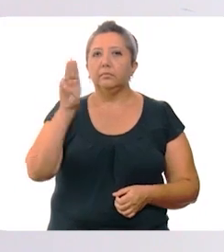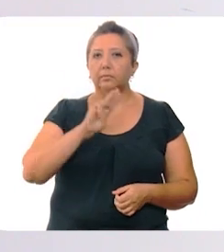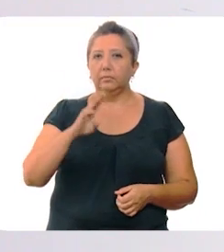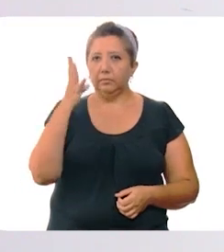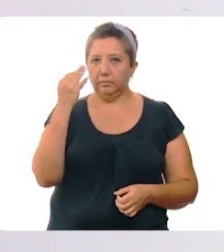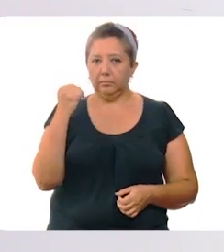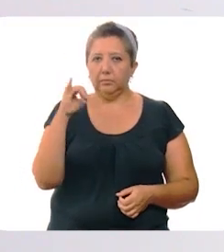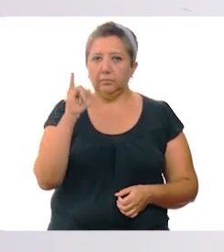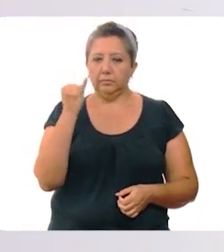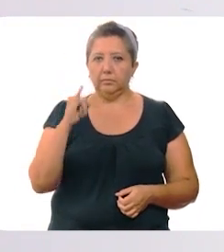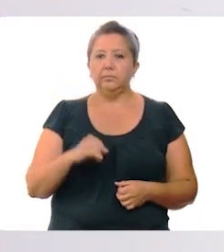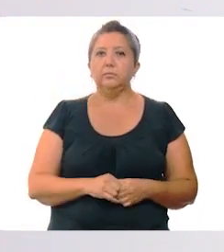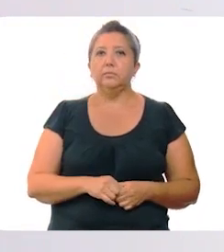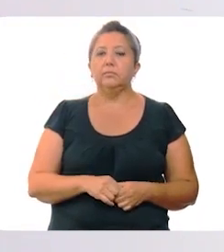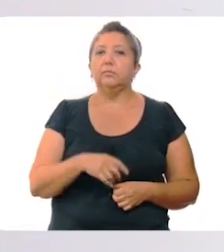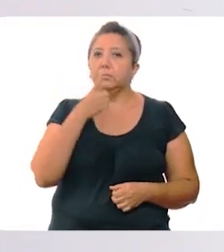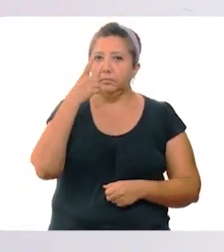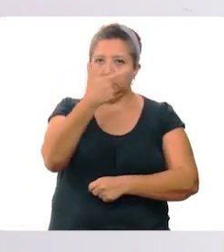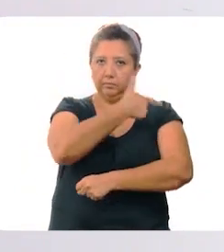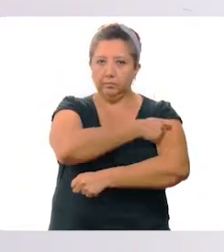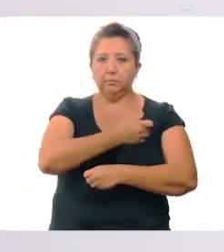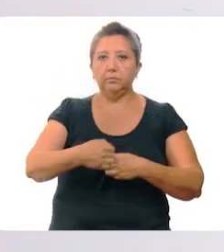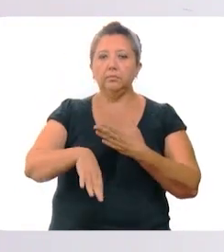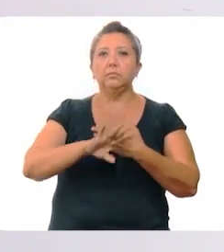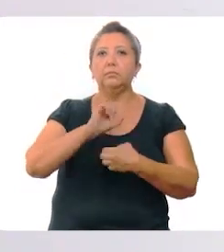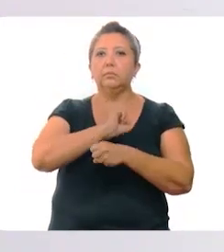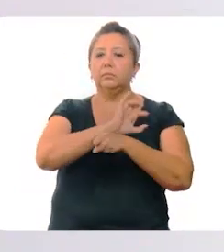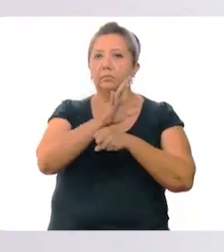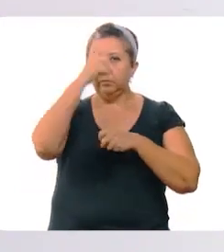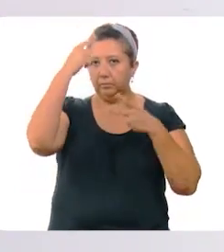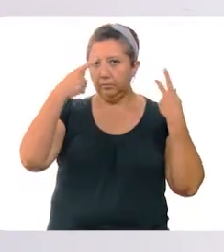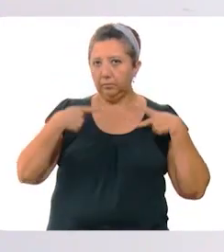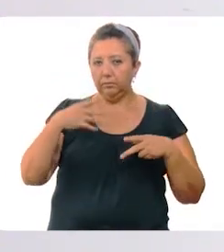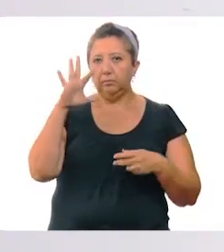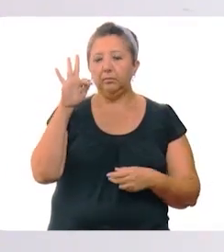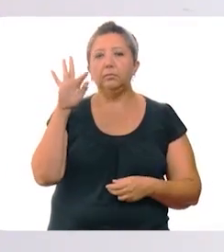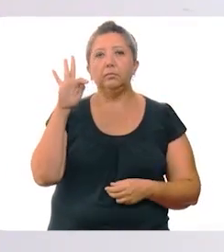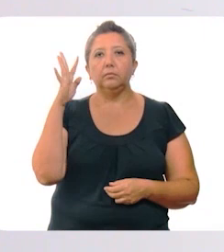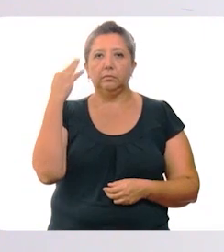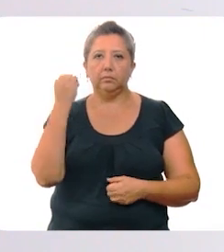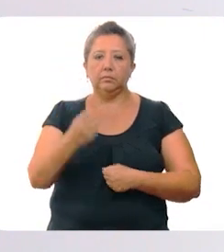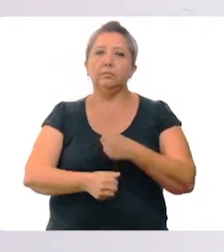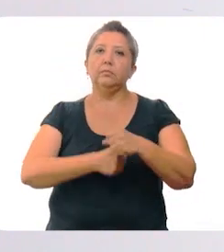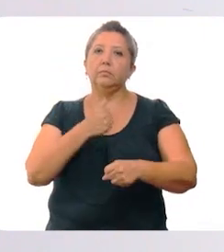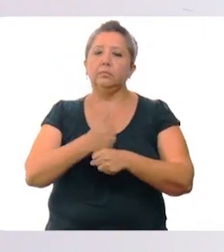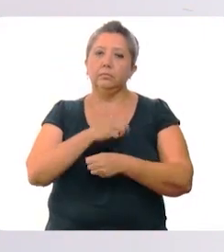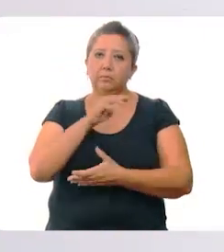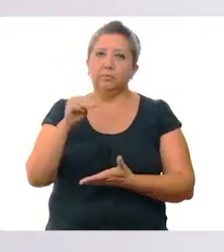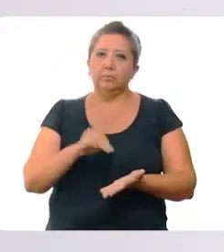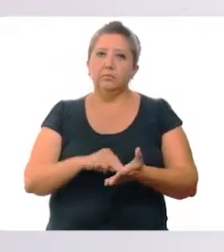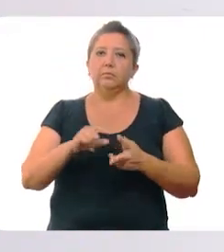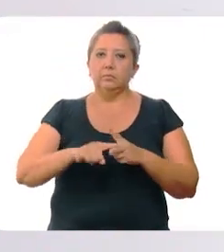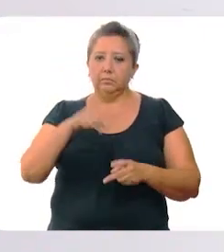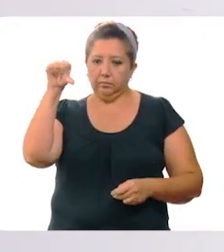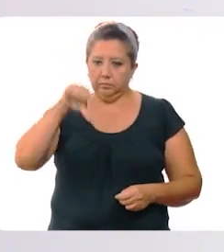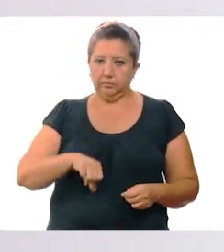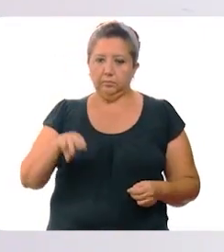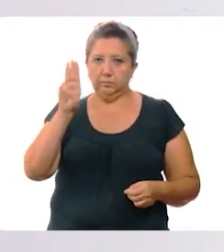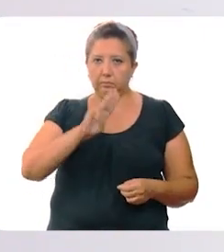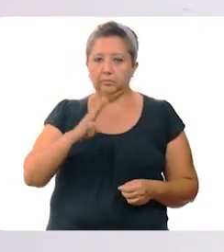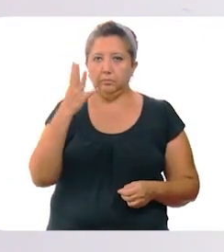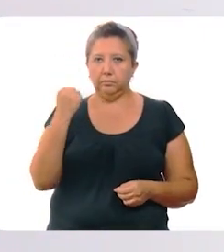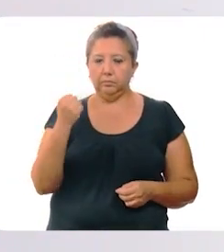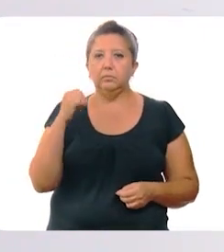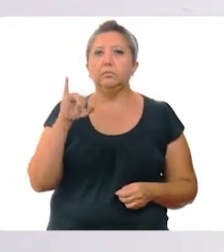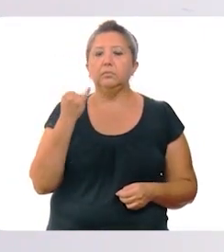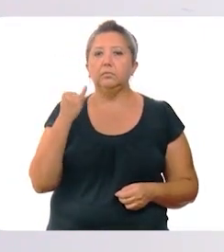miércoles 9 de junio. La aplicación de la vacuna contra el coronavirus para personas de 40 a 49 años en Mérida comenzó hoy miércoles 9 de